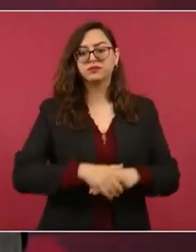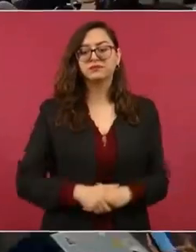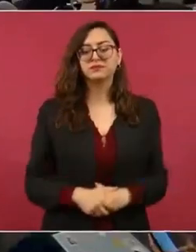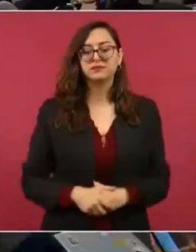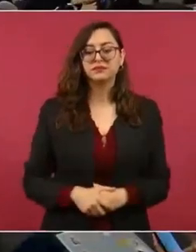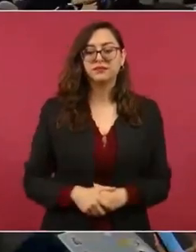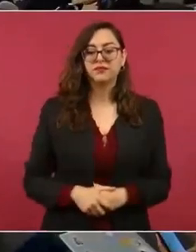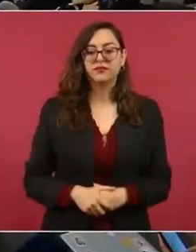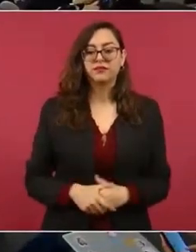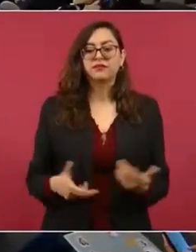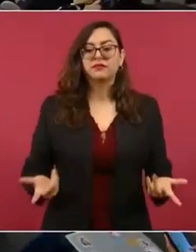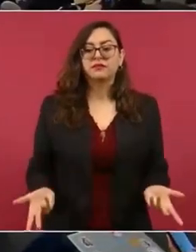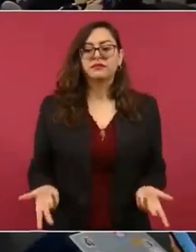Presidente, ya ha tenido contacto con la ministra...